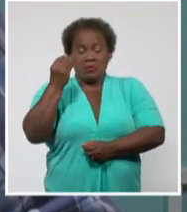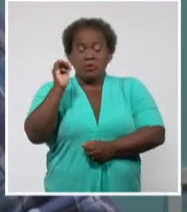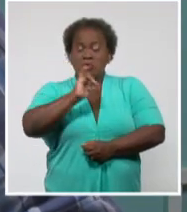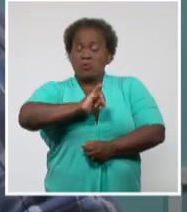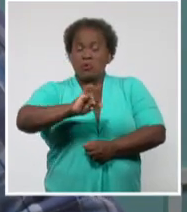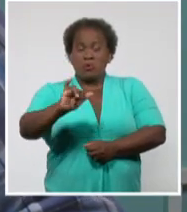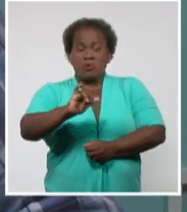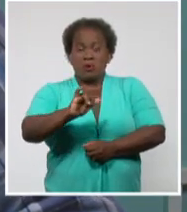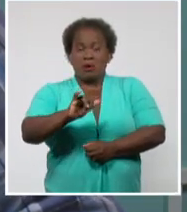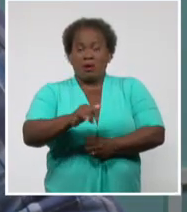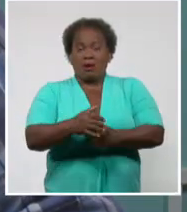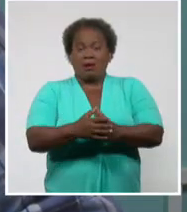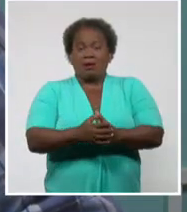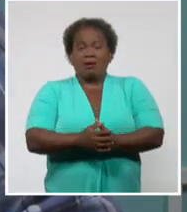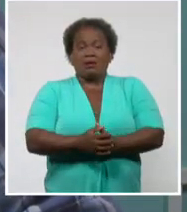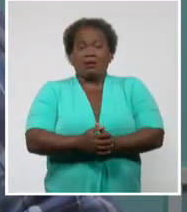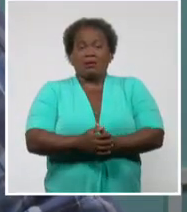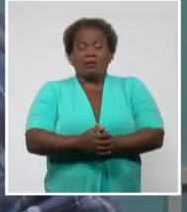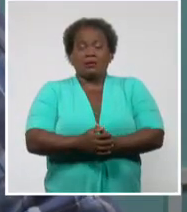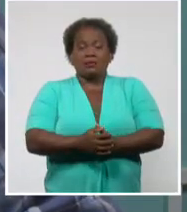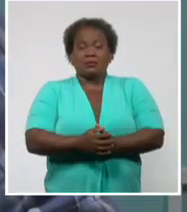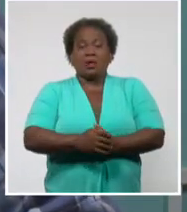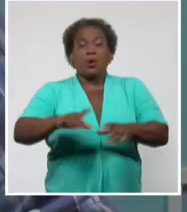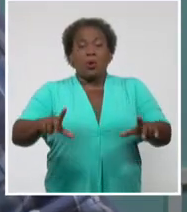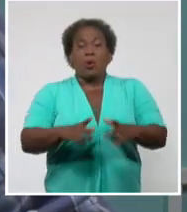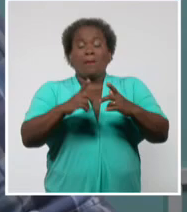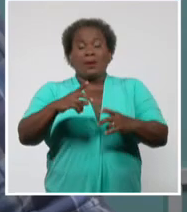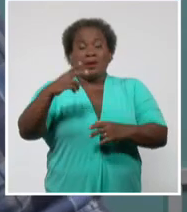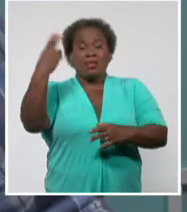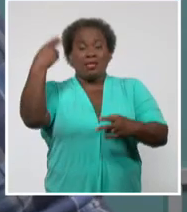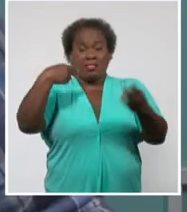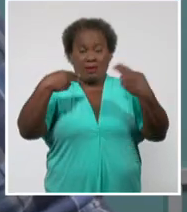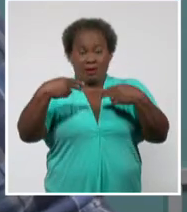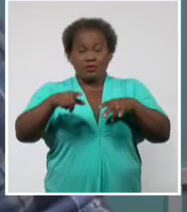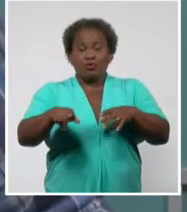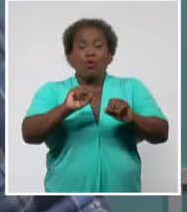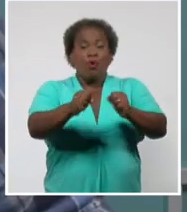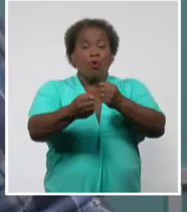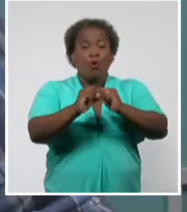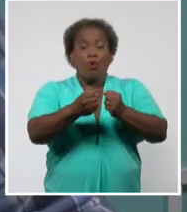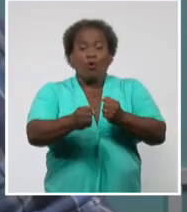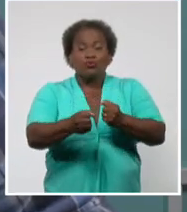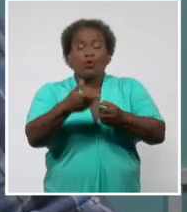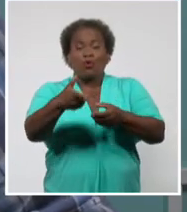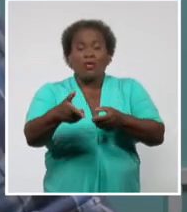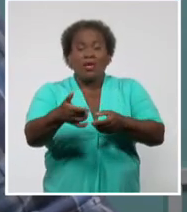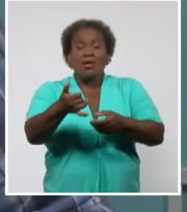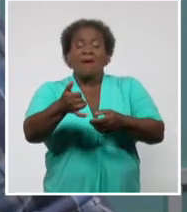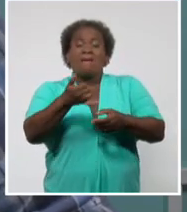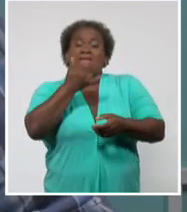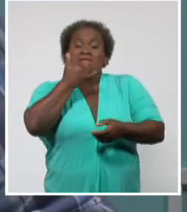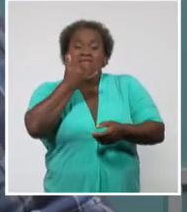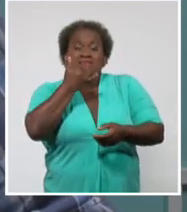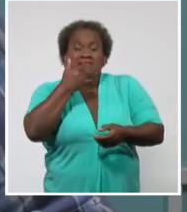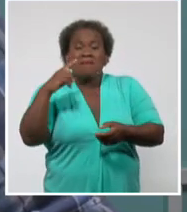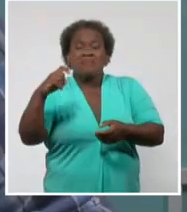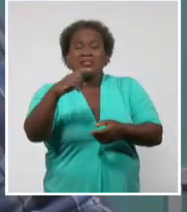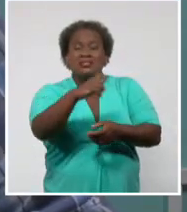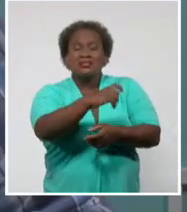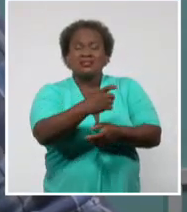todas estas indicaciones para el control de la plaza, del año pasado que nos afectó del trill de las hojas,